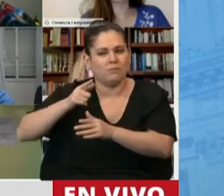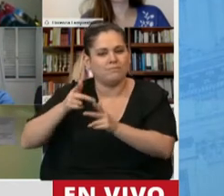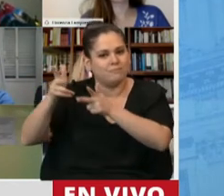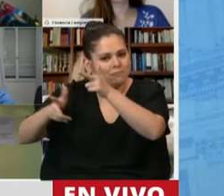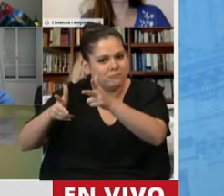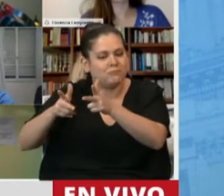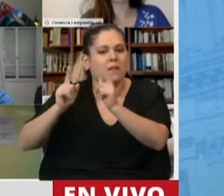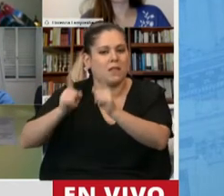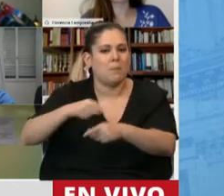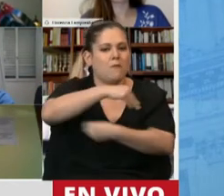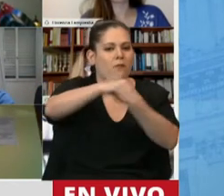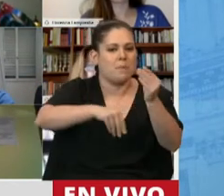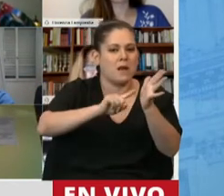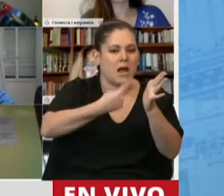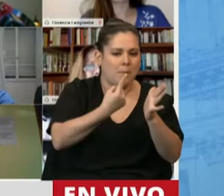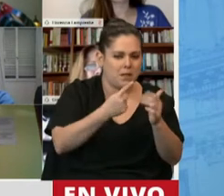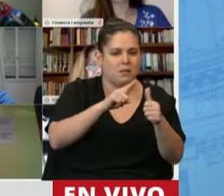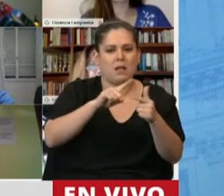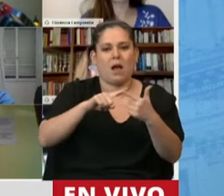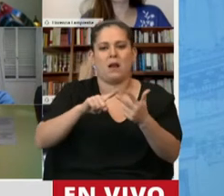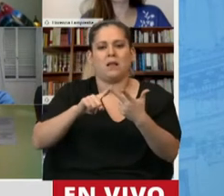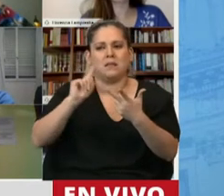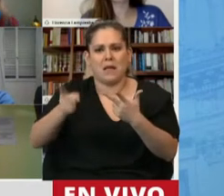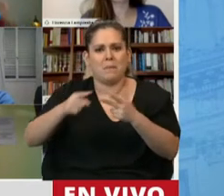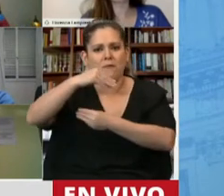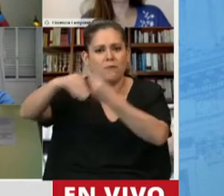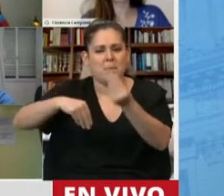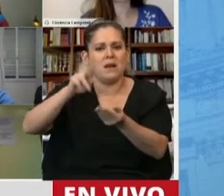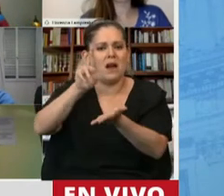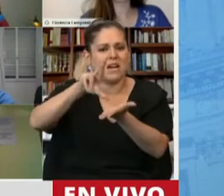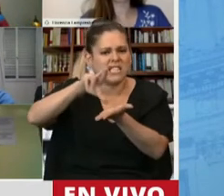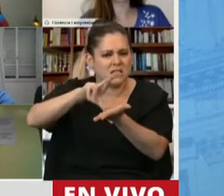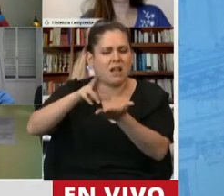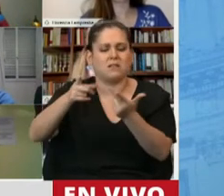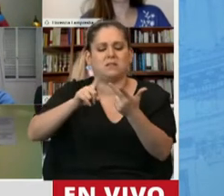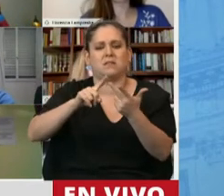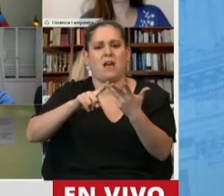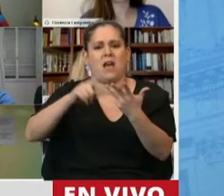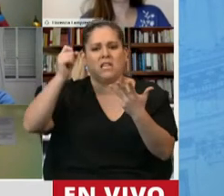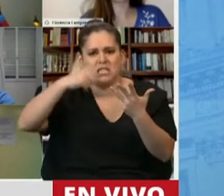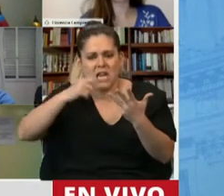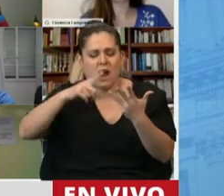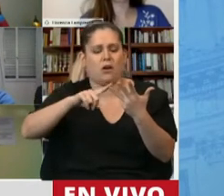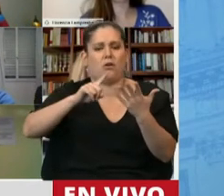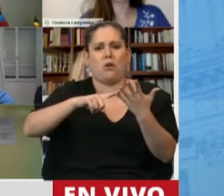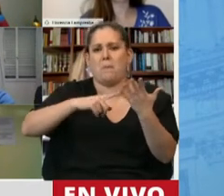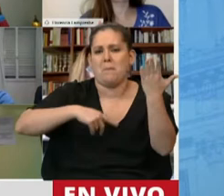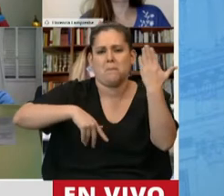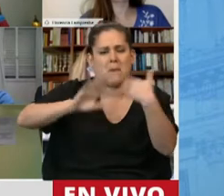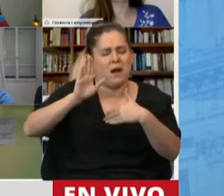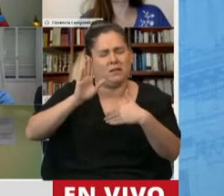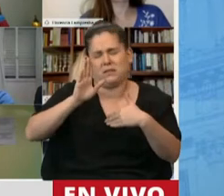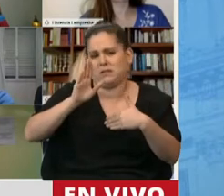Federal, de Resistencia, Chaco, que es donde más fuerte está pegando